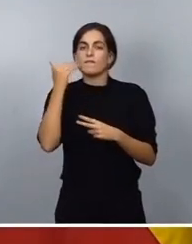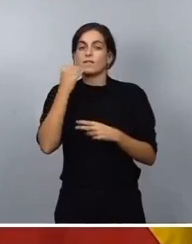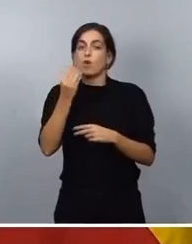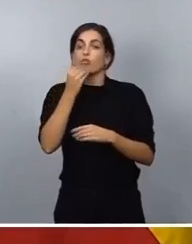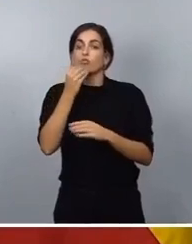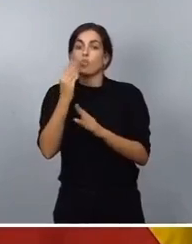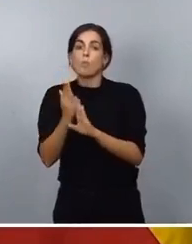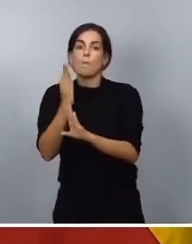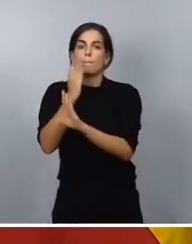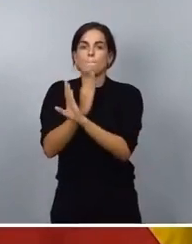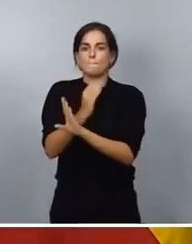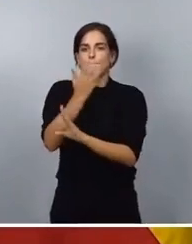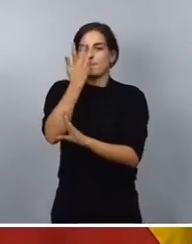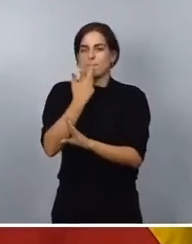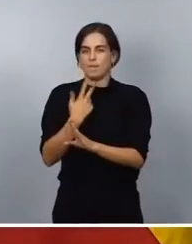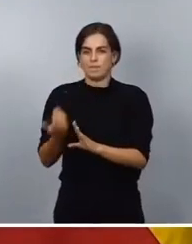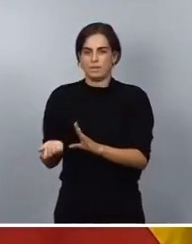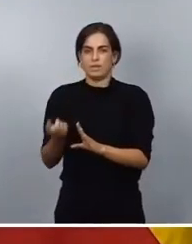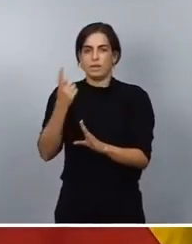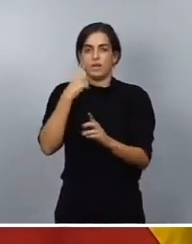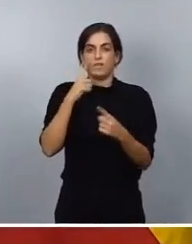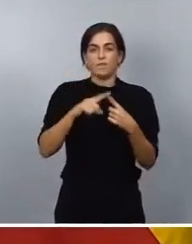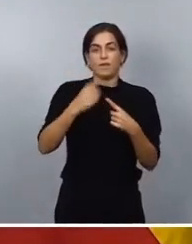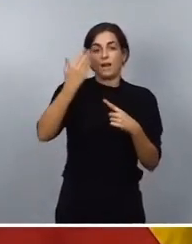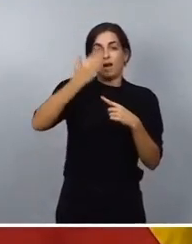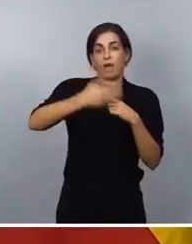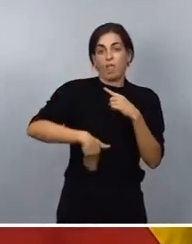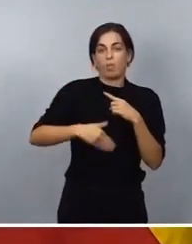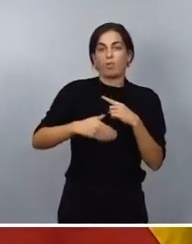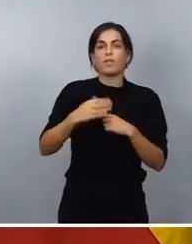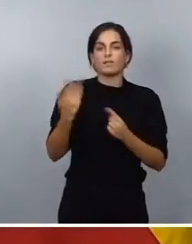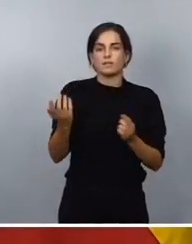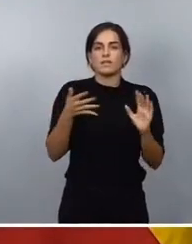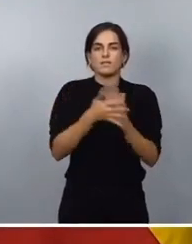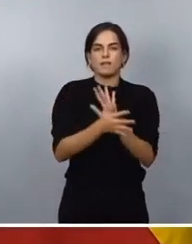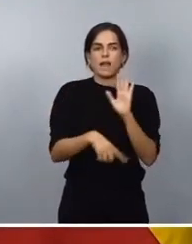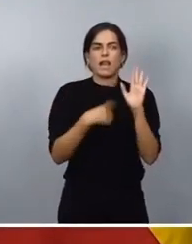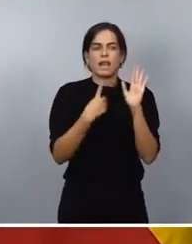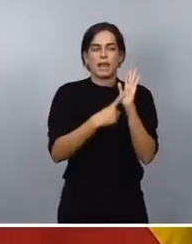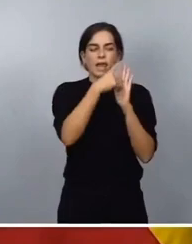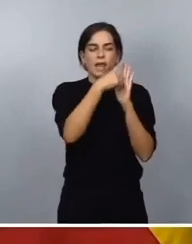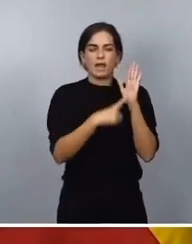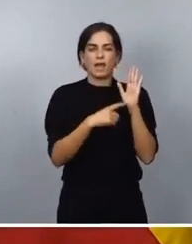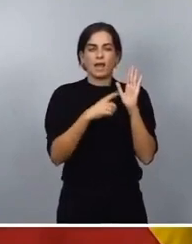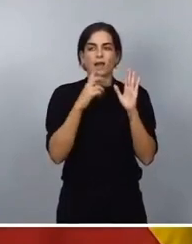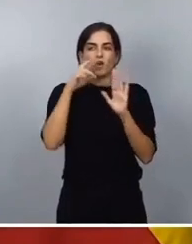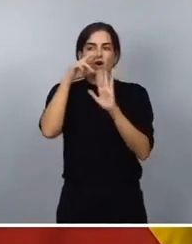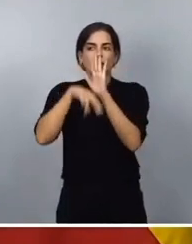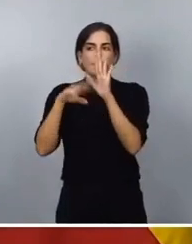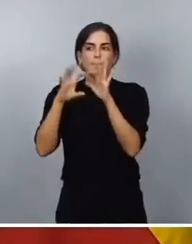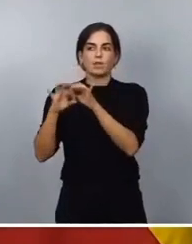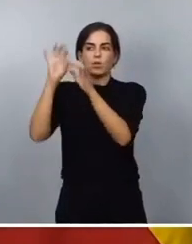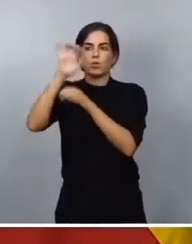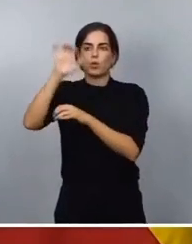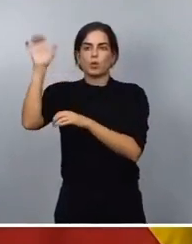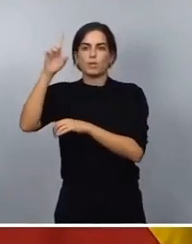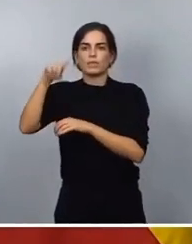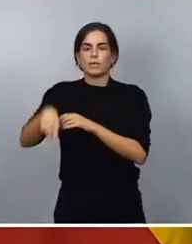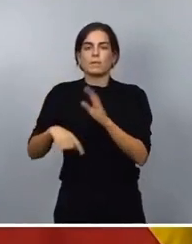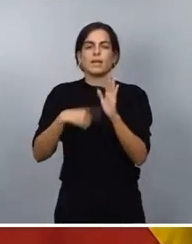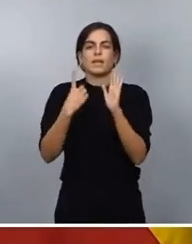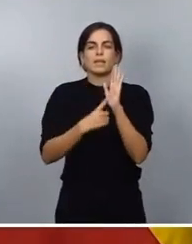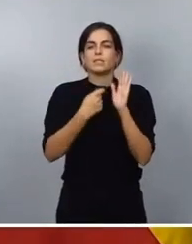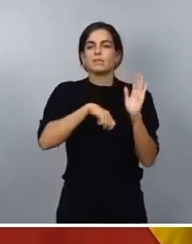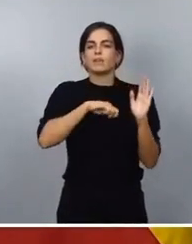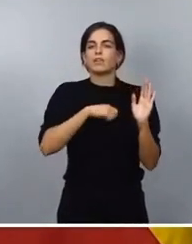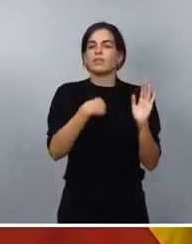dimana de una obligación legal de los reglamentos de la Unión Europea y de la ley española. Es la fecha en que el alimento o la